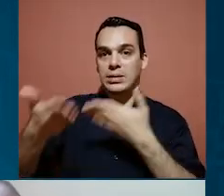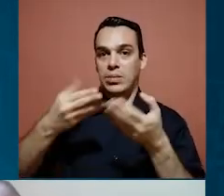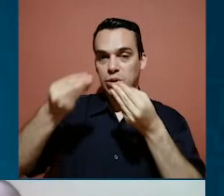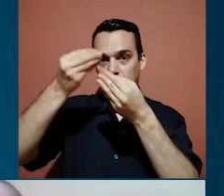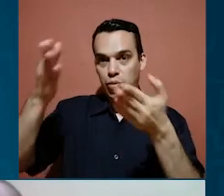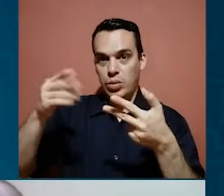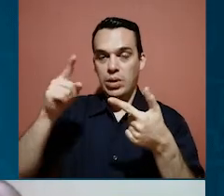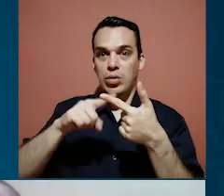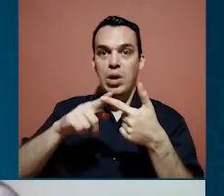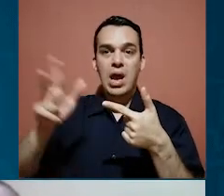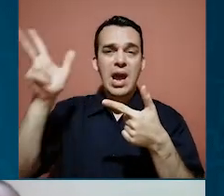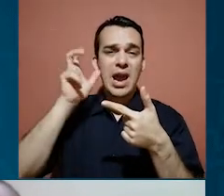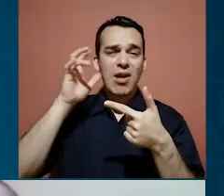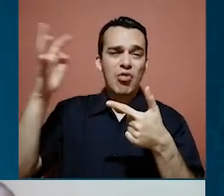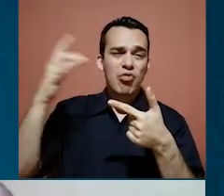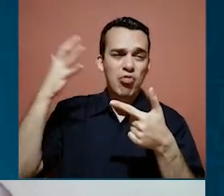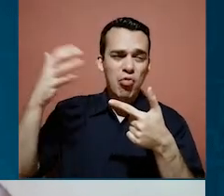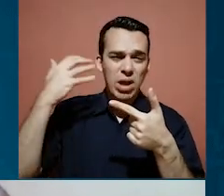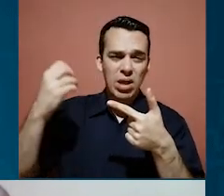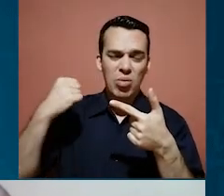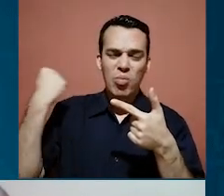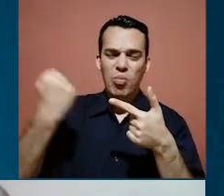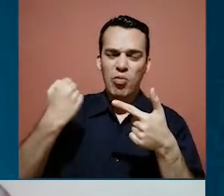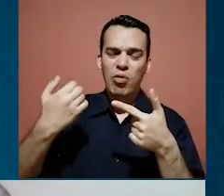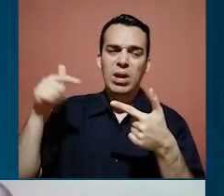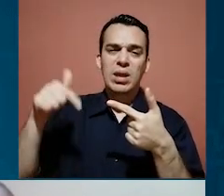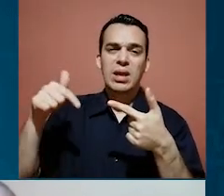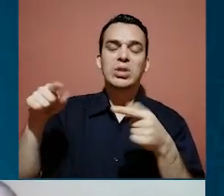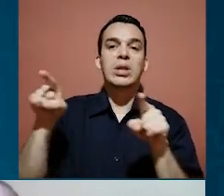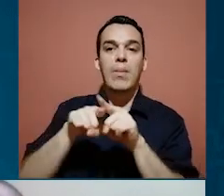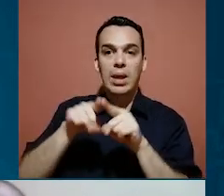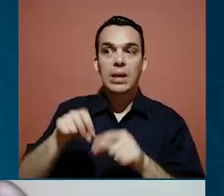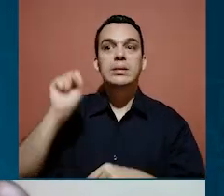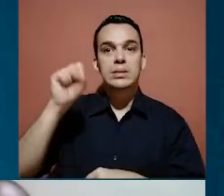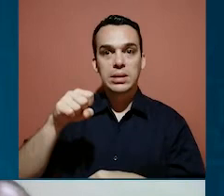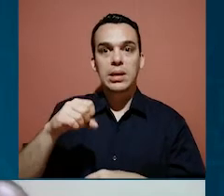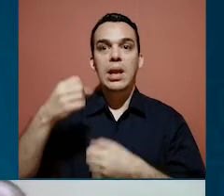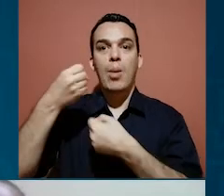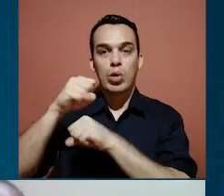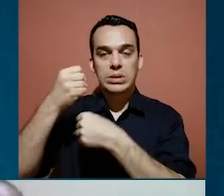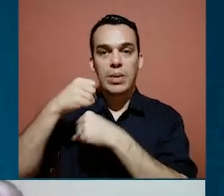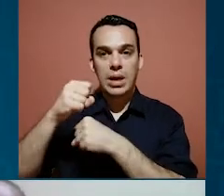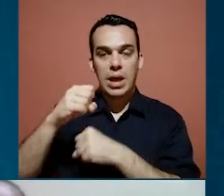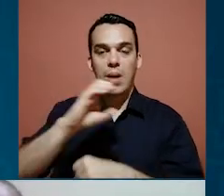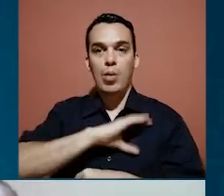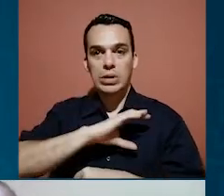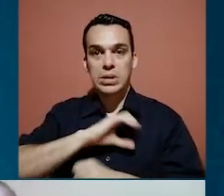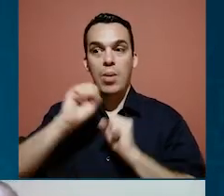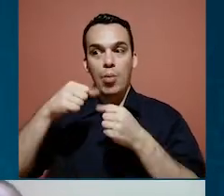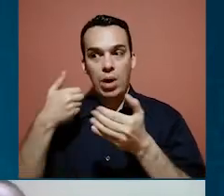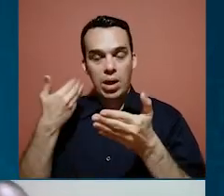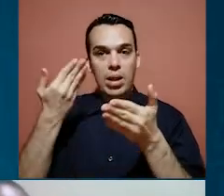públicos. El ruido, la contaminación sónica, nos llaman muchísimo para eso. Es cierto que la municipalidad o la policía